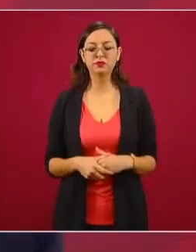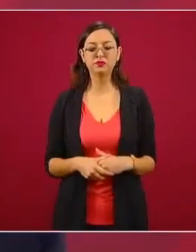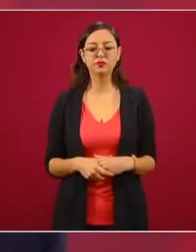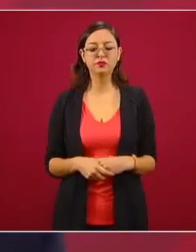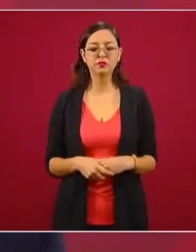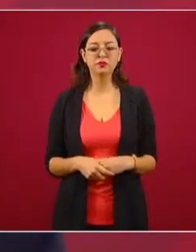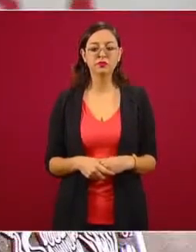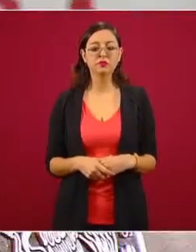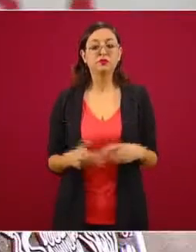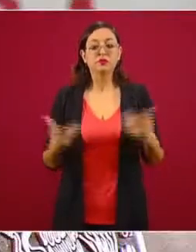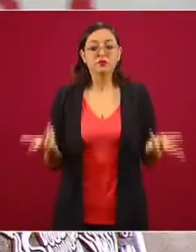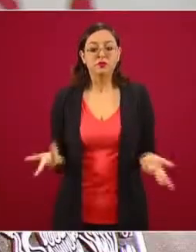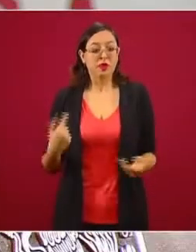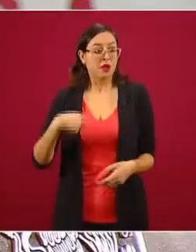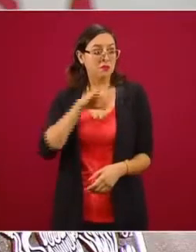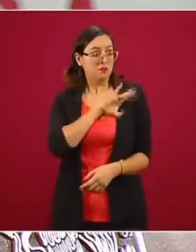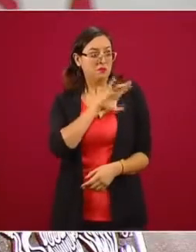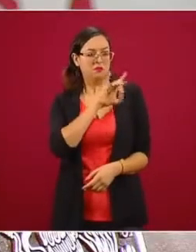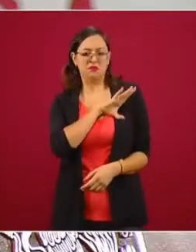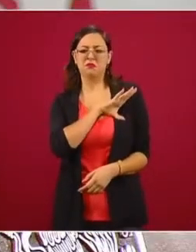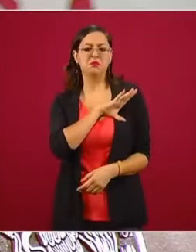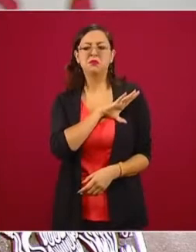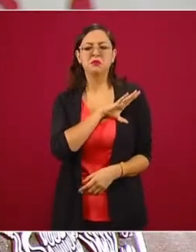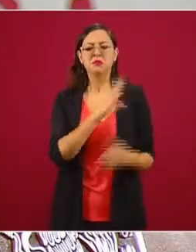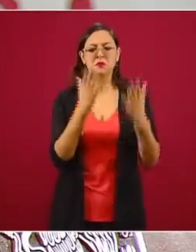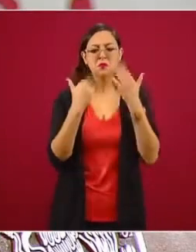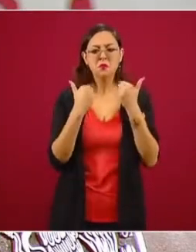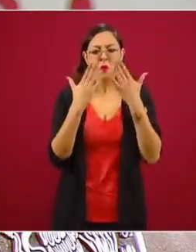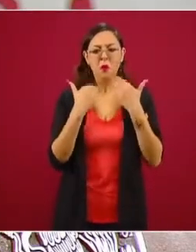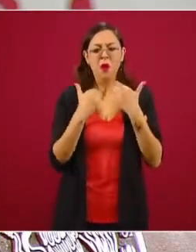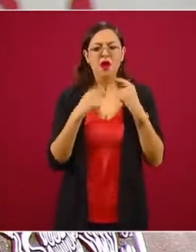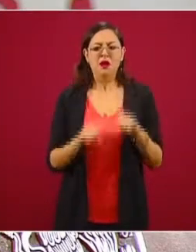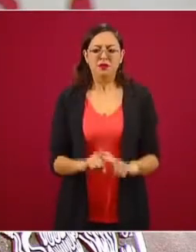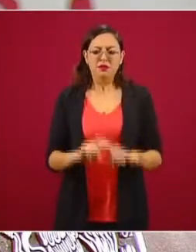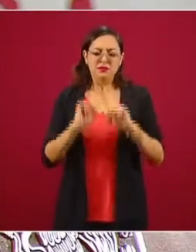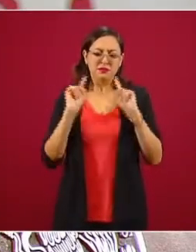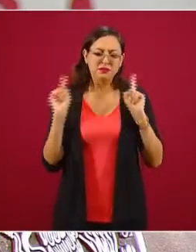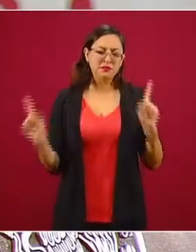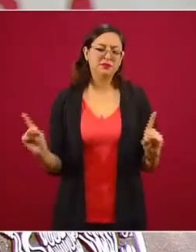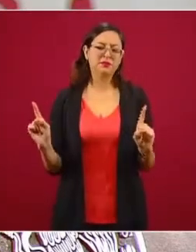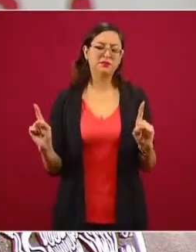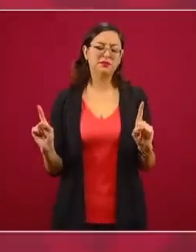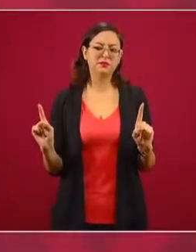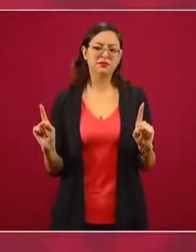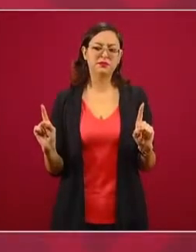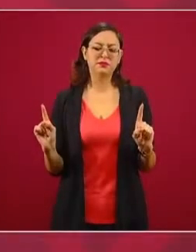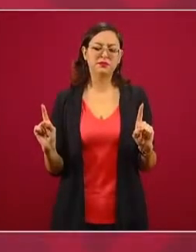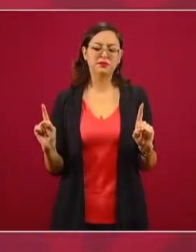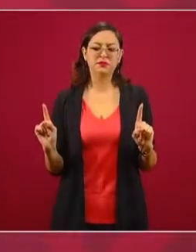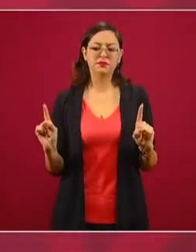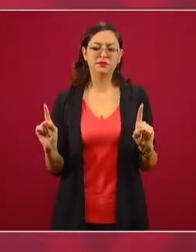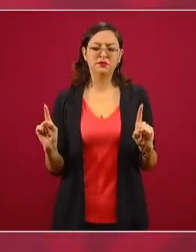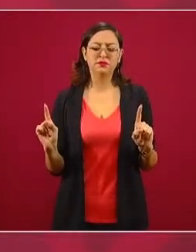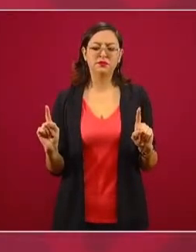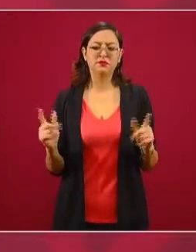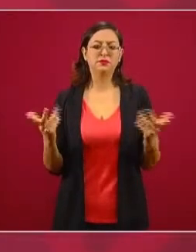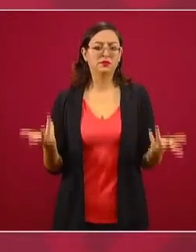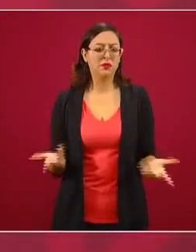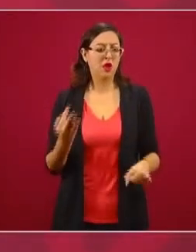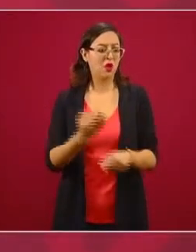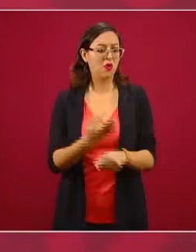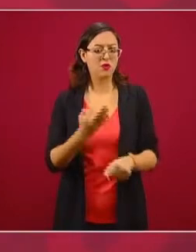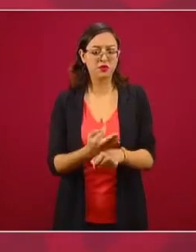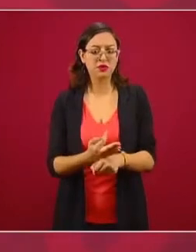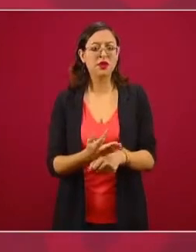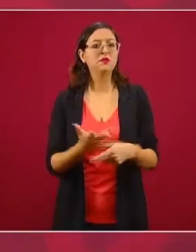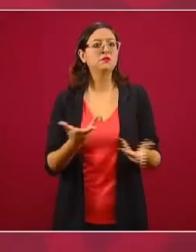Entonces, no hay nada que temer, al contrario, este encuentro nos